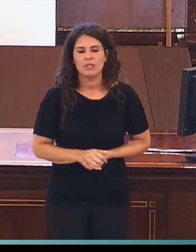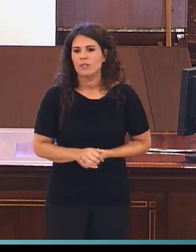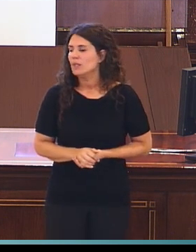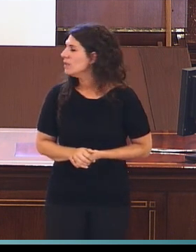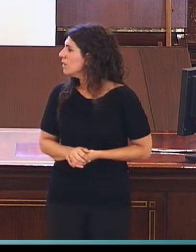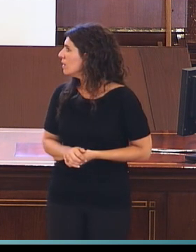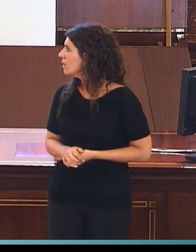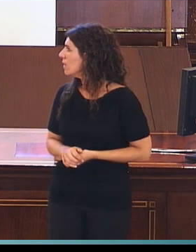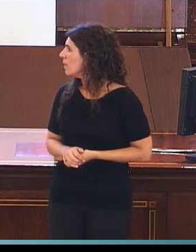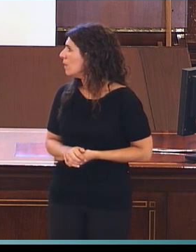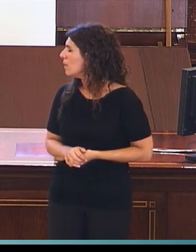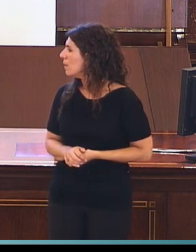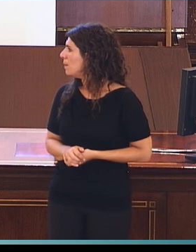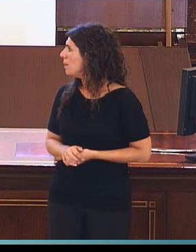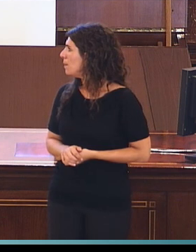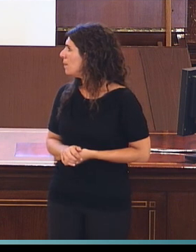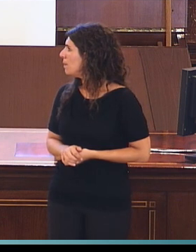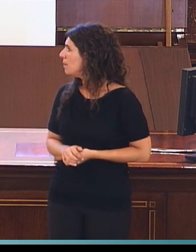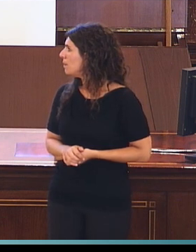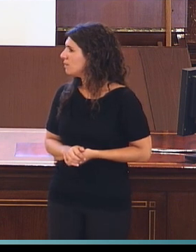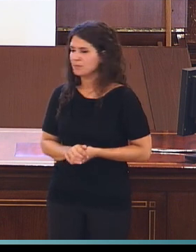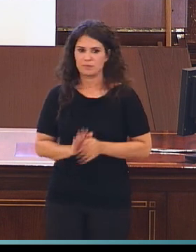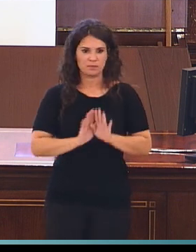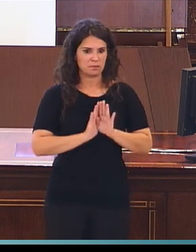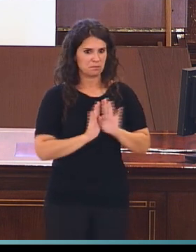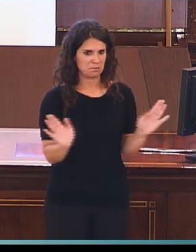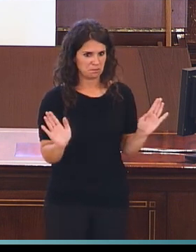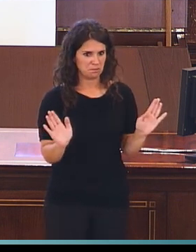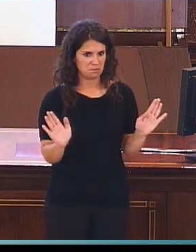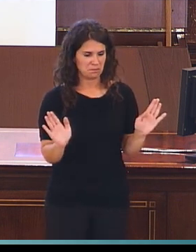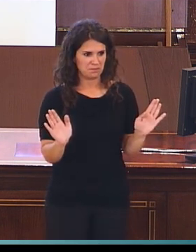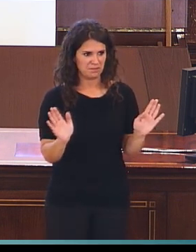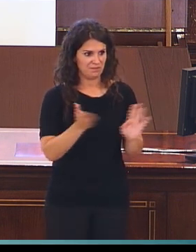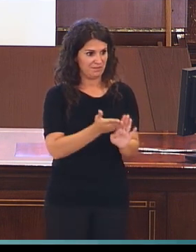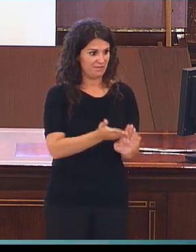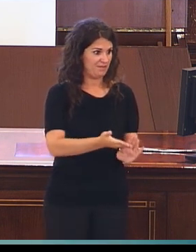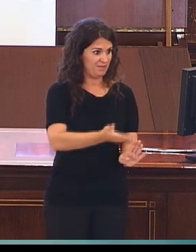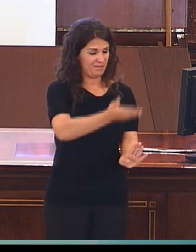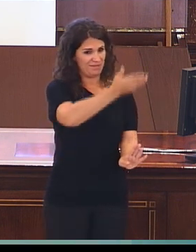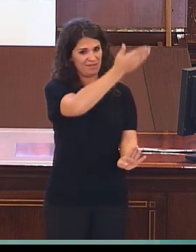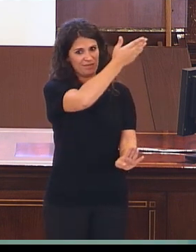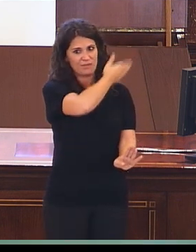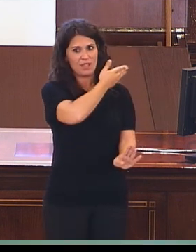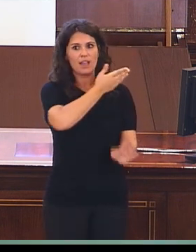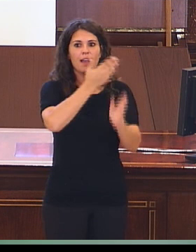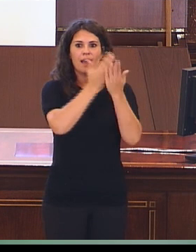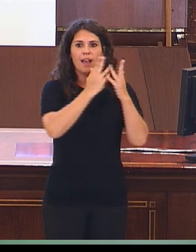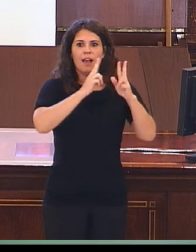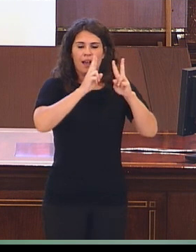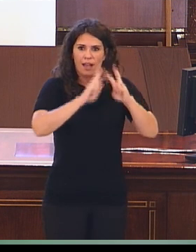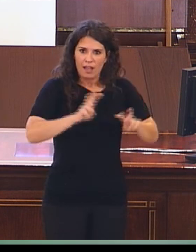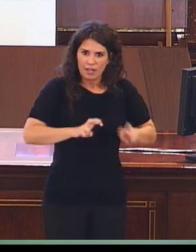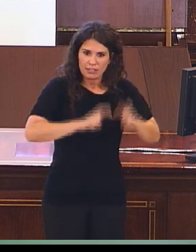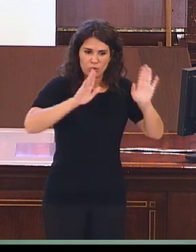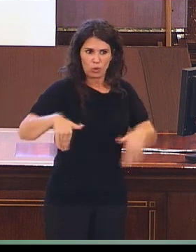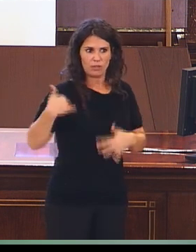Bueno, pues, hasta aquí era el análisis de qué es lo que ha ido pasando durante esta